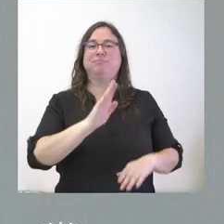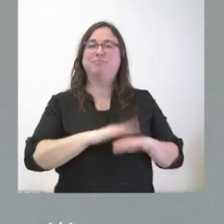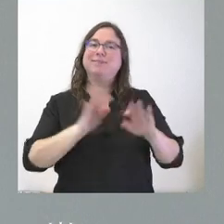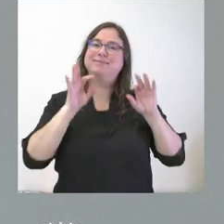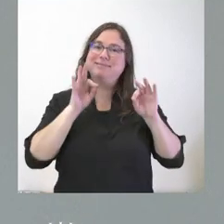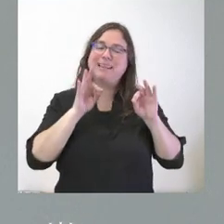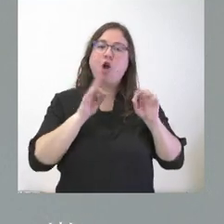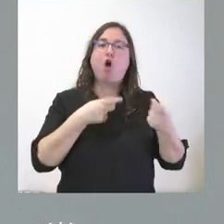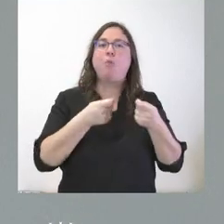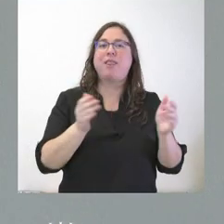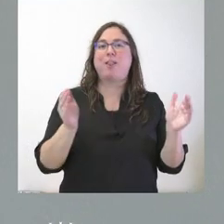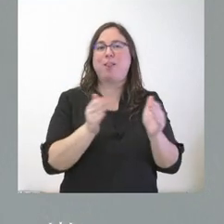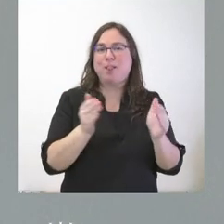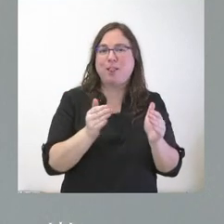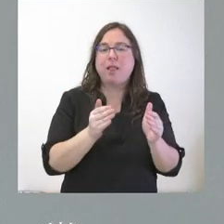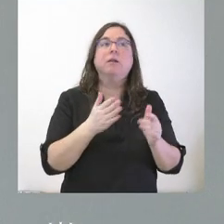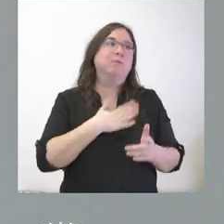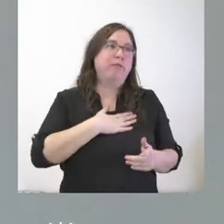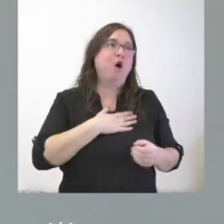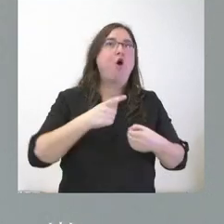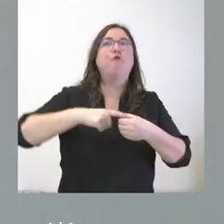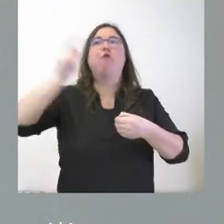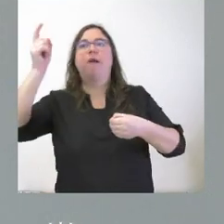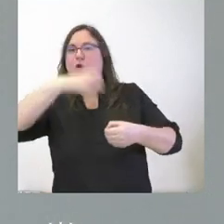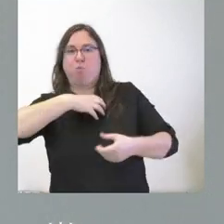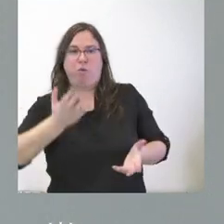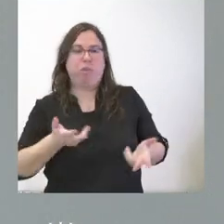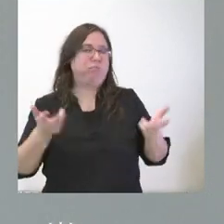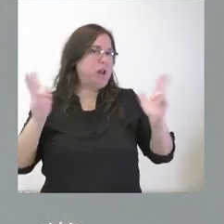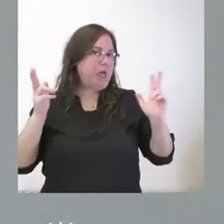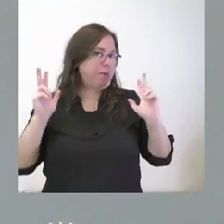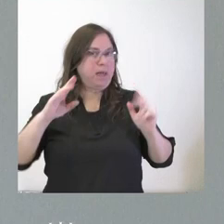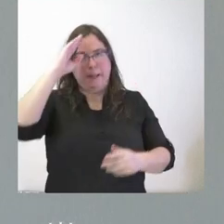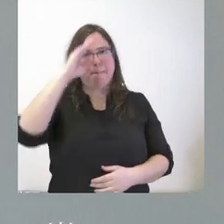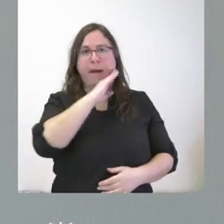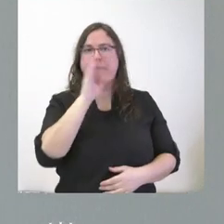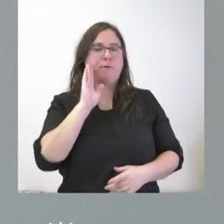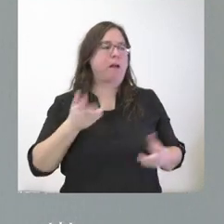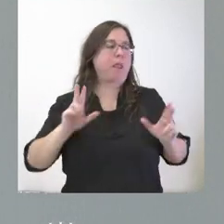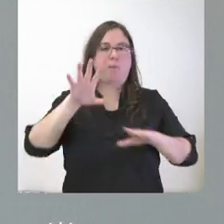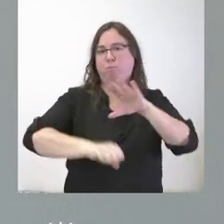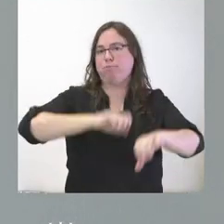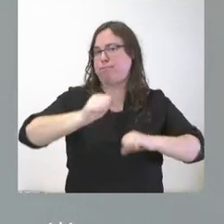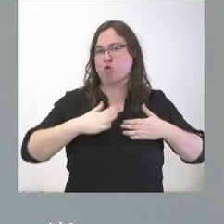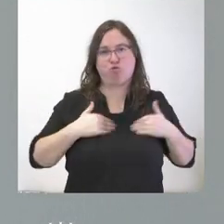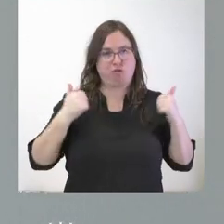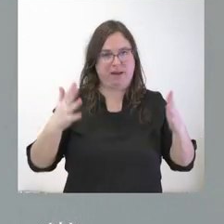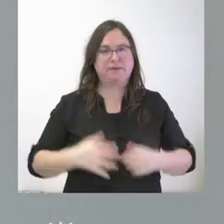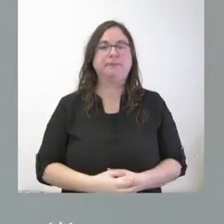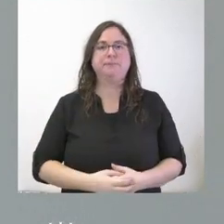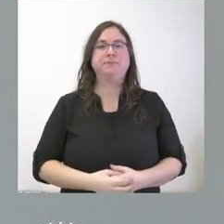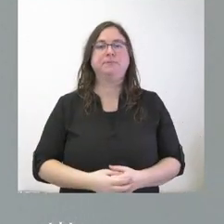específicamente a esos comercios sin poder excluir a ningún otro donde libremente los padres estiven oportuno adquirir ese tipo de bienes.